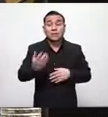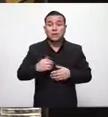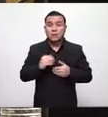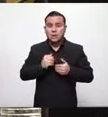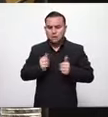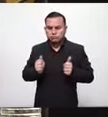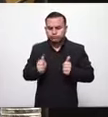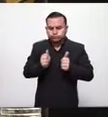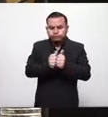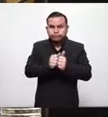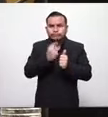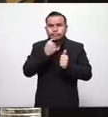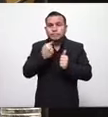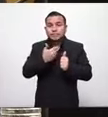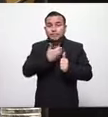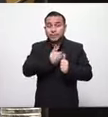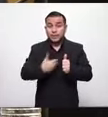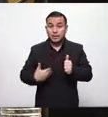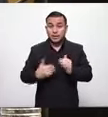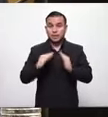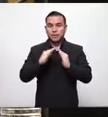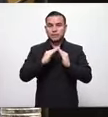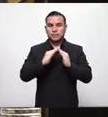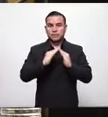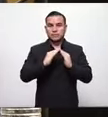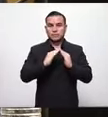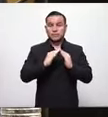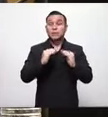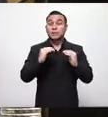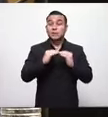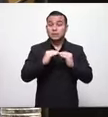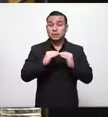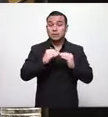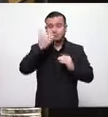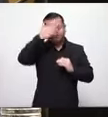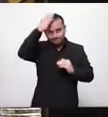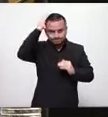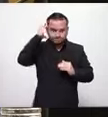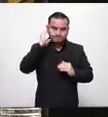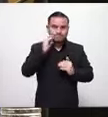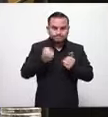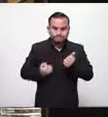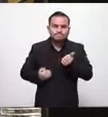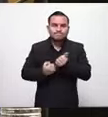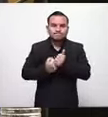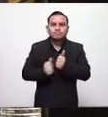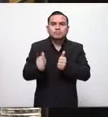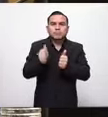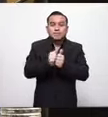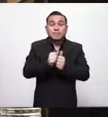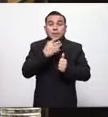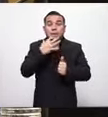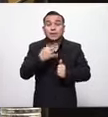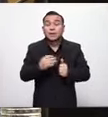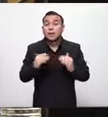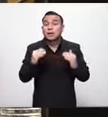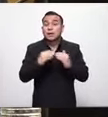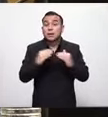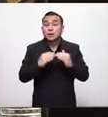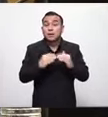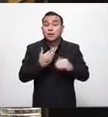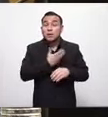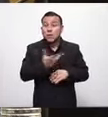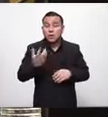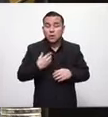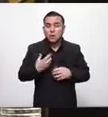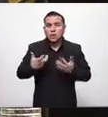esfuerzo del gobierno del presidente Nayib Bukele y e igualmente con aquellos